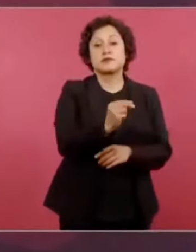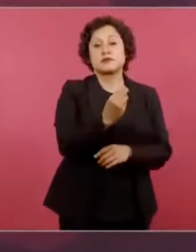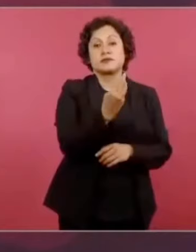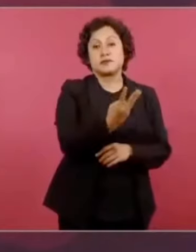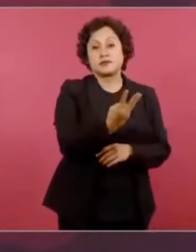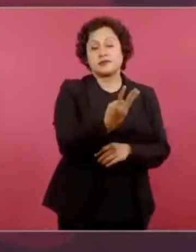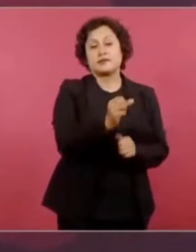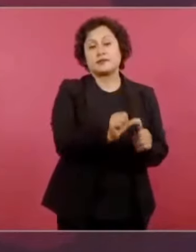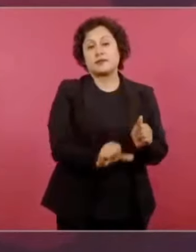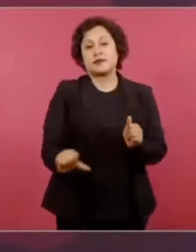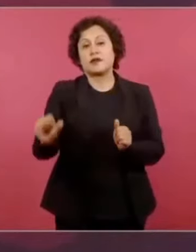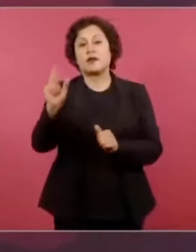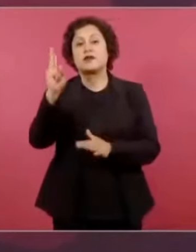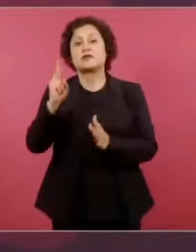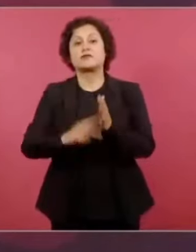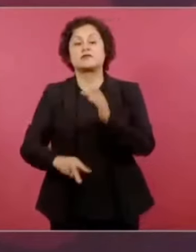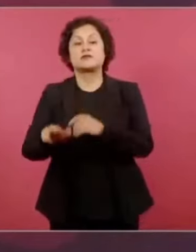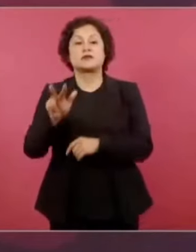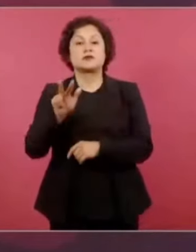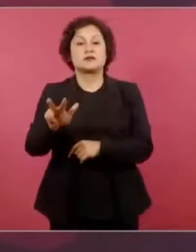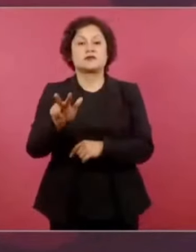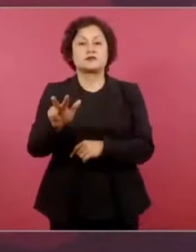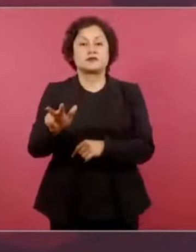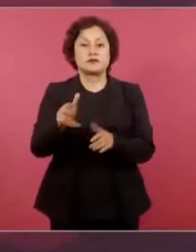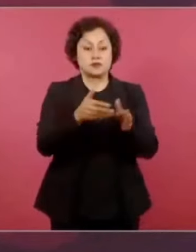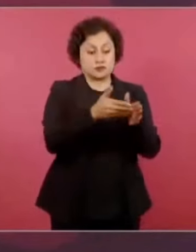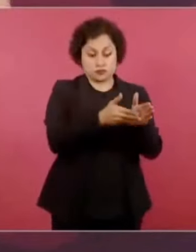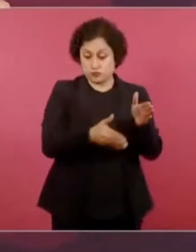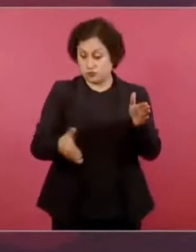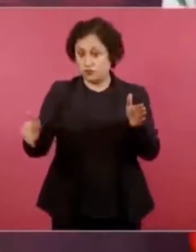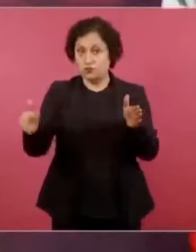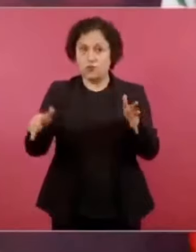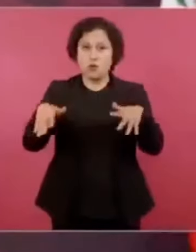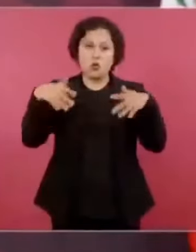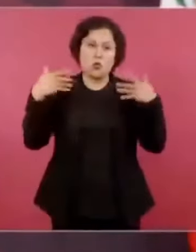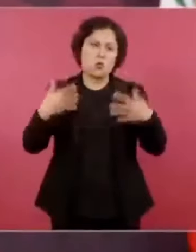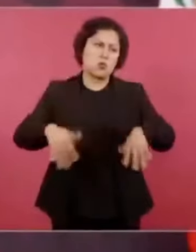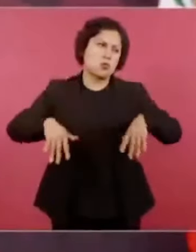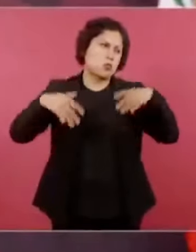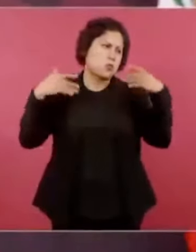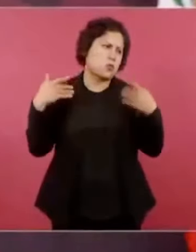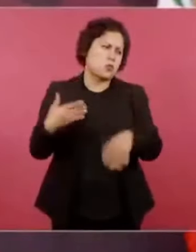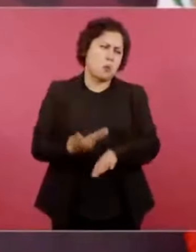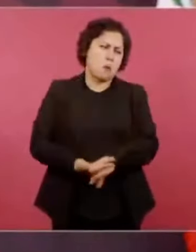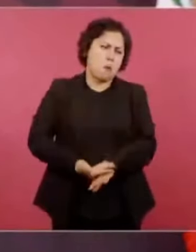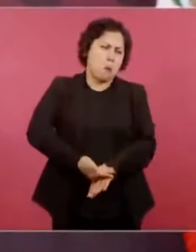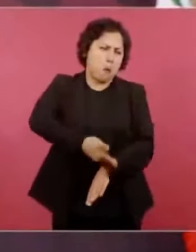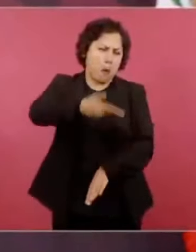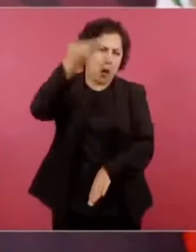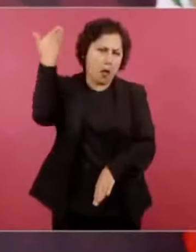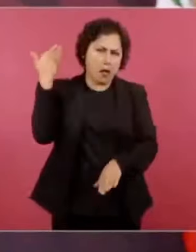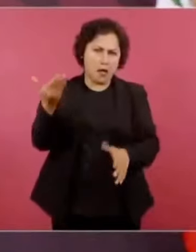al 2018, nunca. Y pueden hacer las cuentas